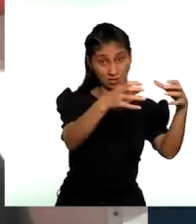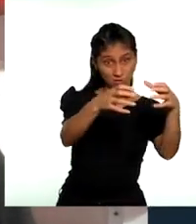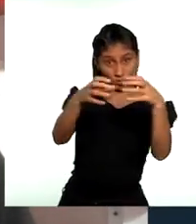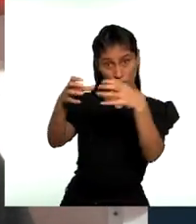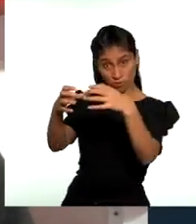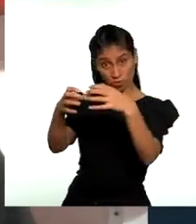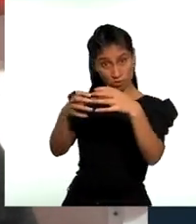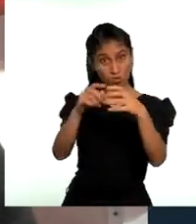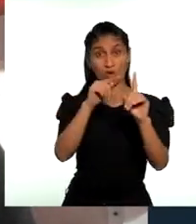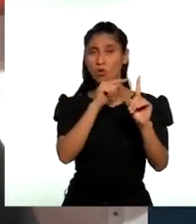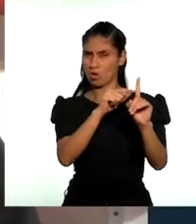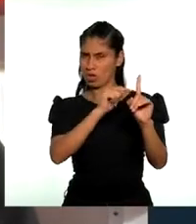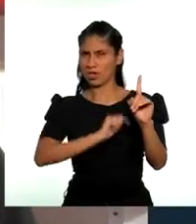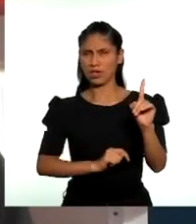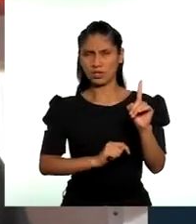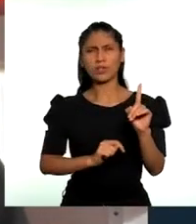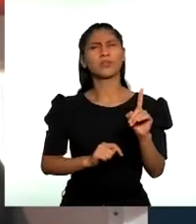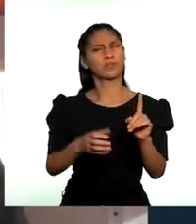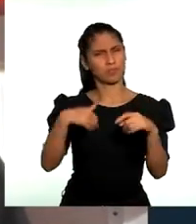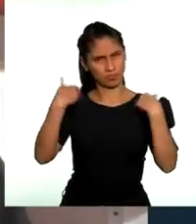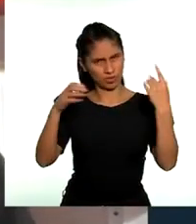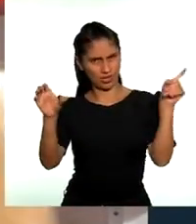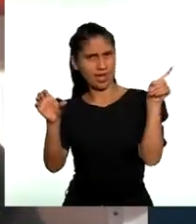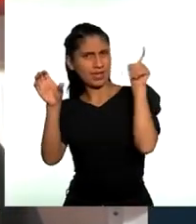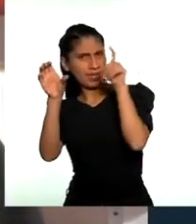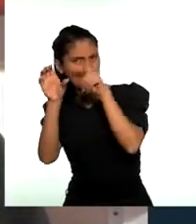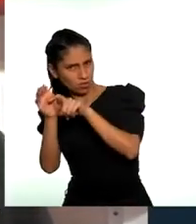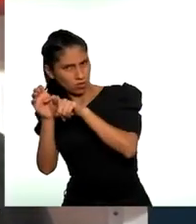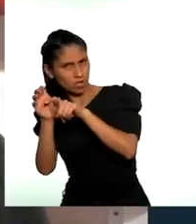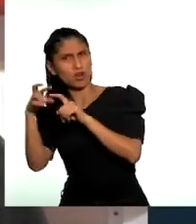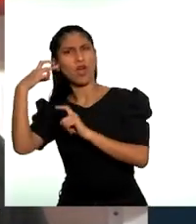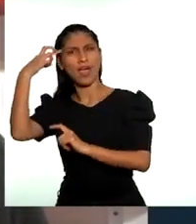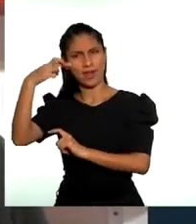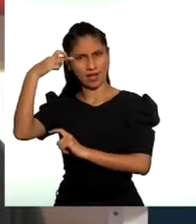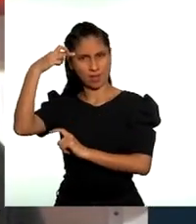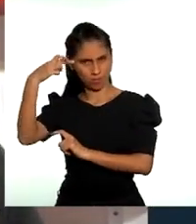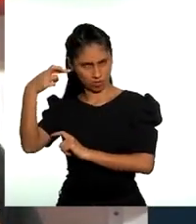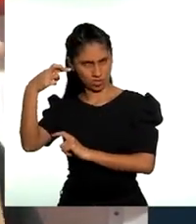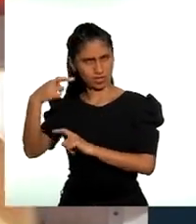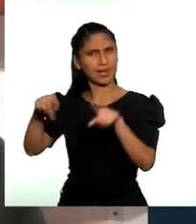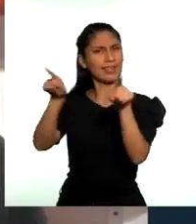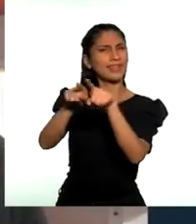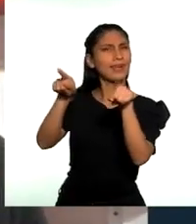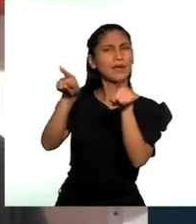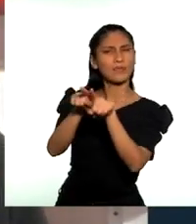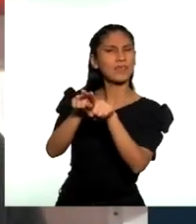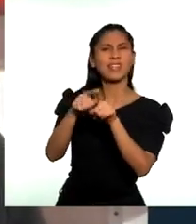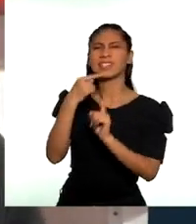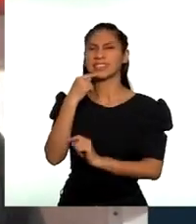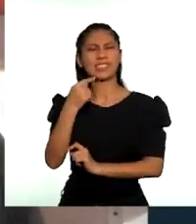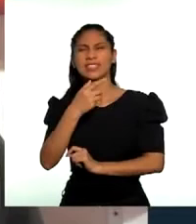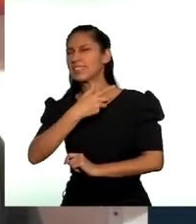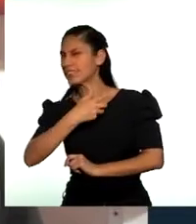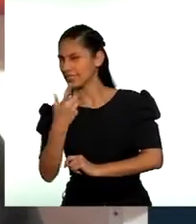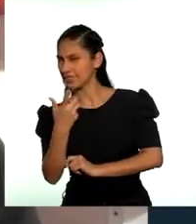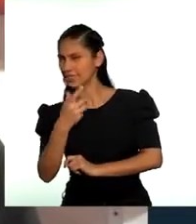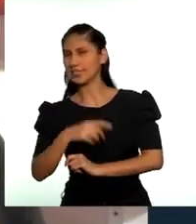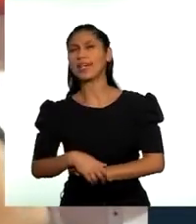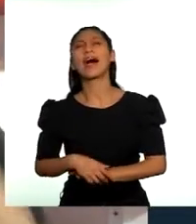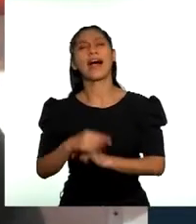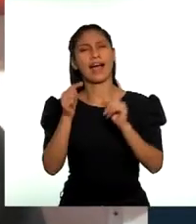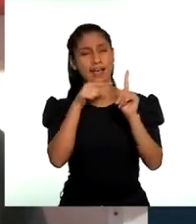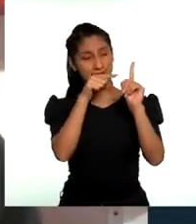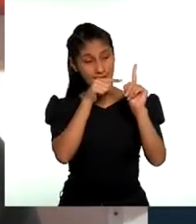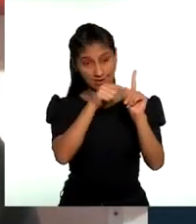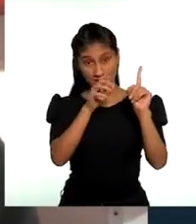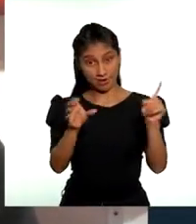de indígena, sea parte del espacio de participación, a su vez, se garantice que ya a través del